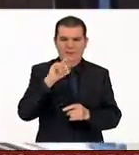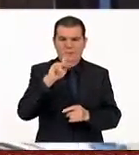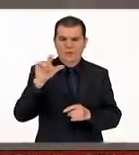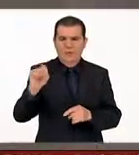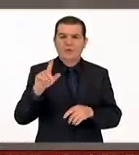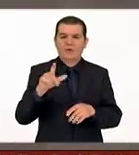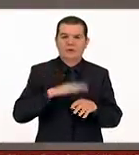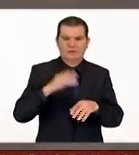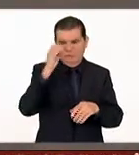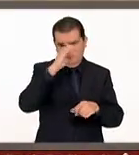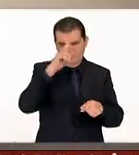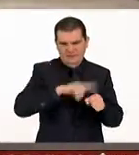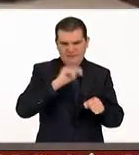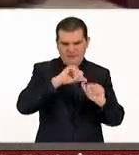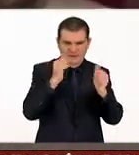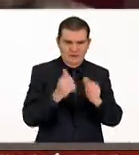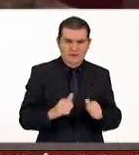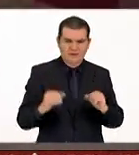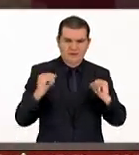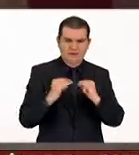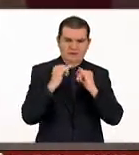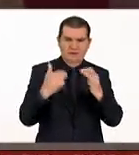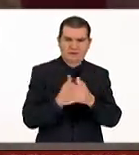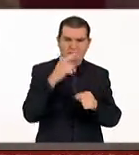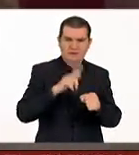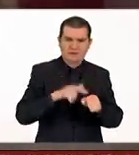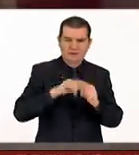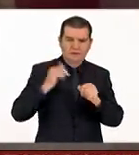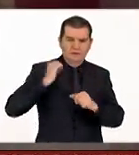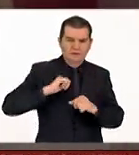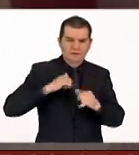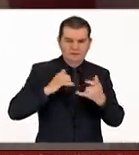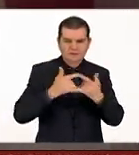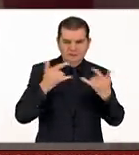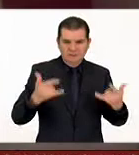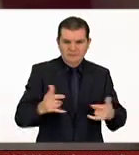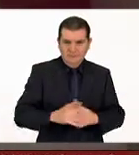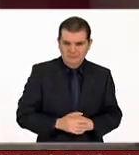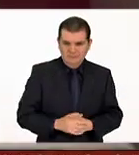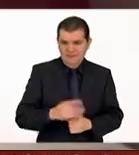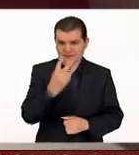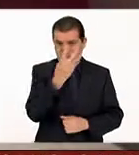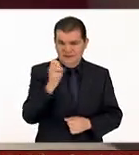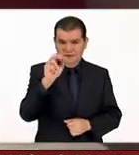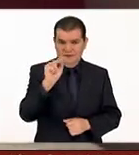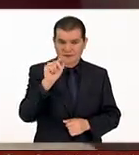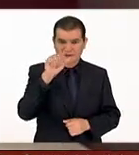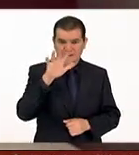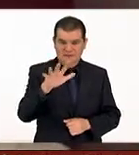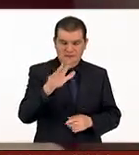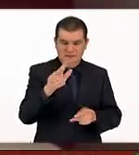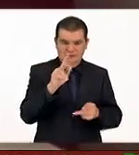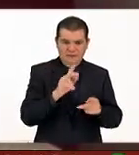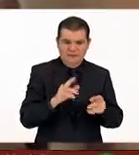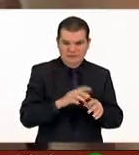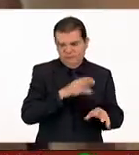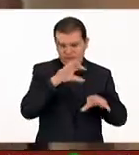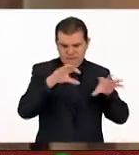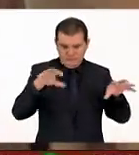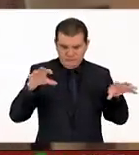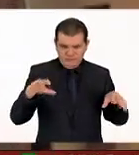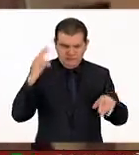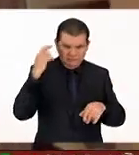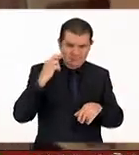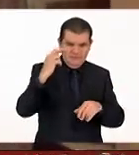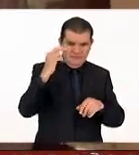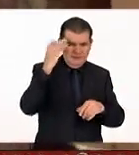Nacional para la Cultura y las Artes y el Instituto Nacional de Antropología e Historia. 385 piezas nos llevan por un viaje